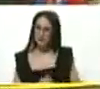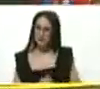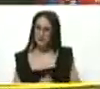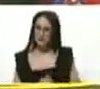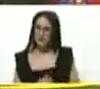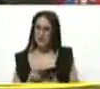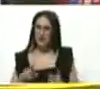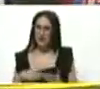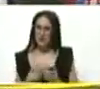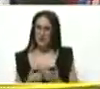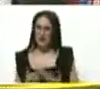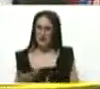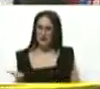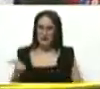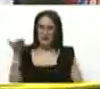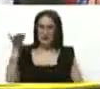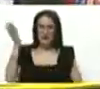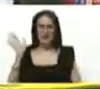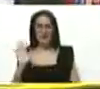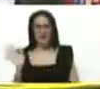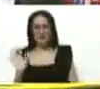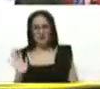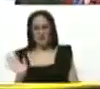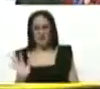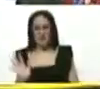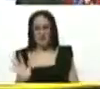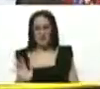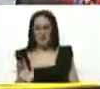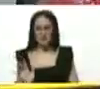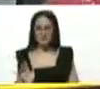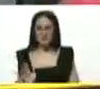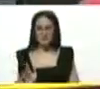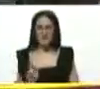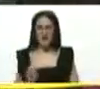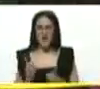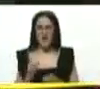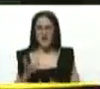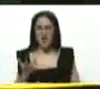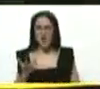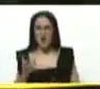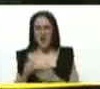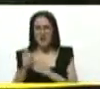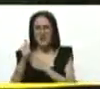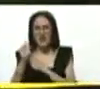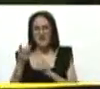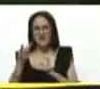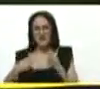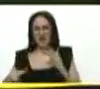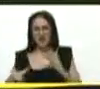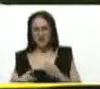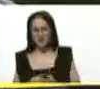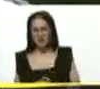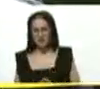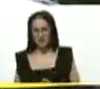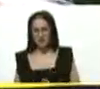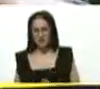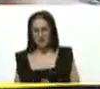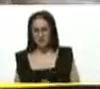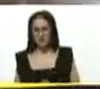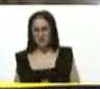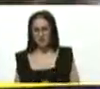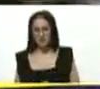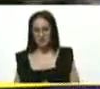prepotencia de algunos funcionarios, de algunos pseudolidres. Algunos pseudolidres que hay por ahí.